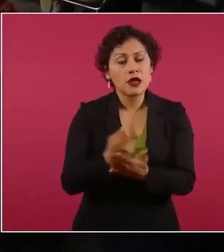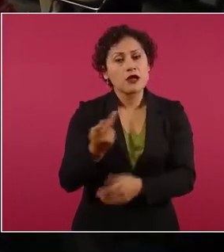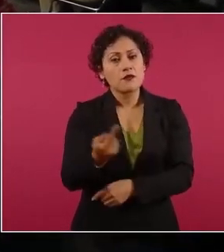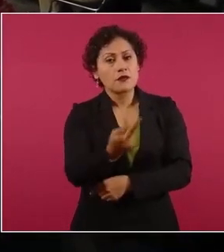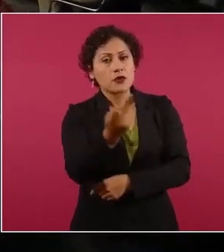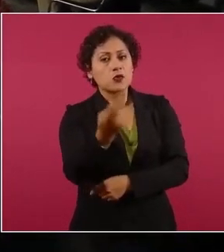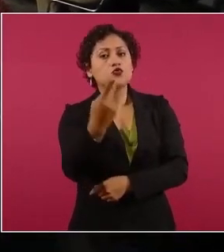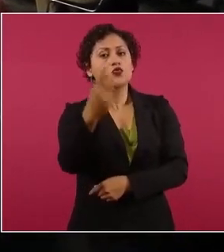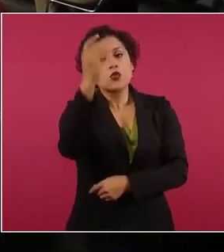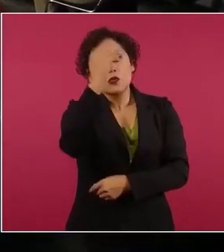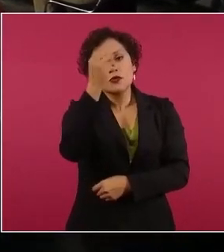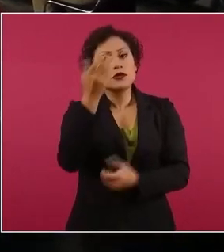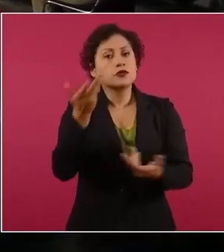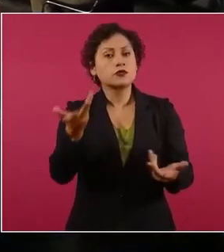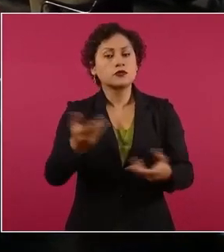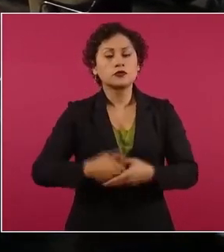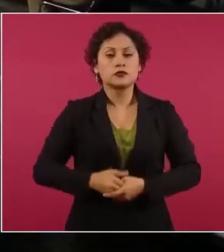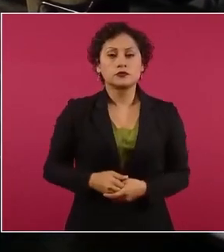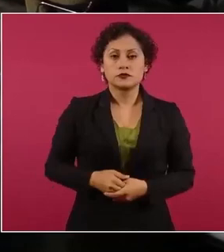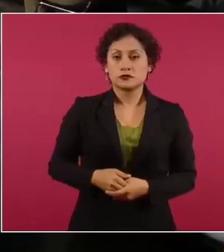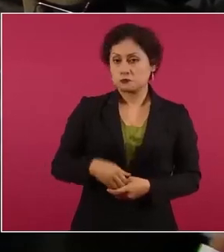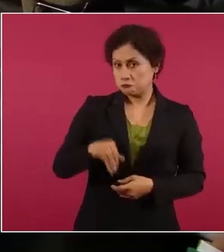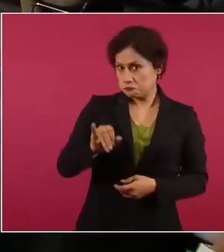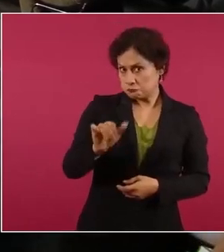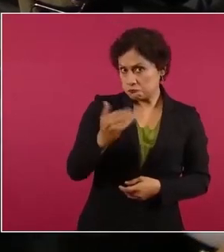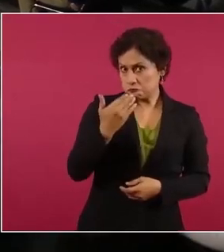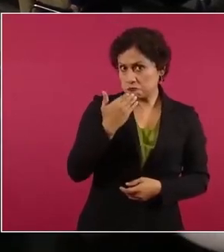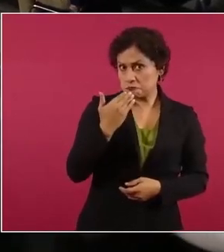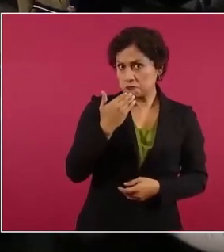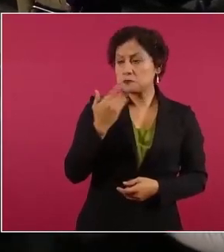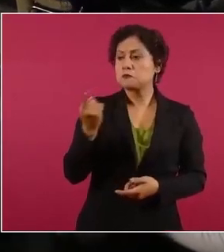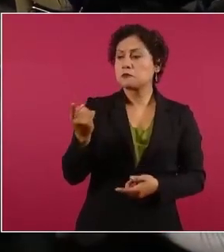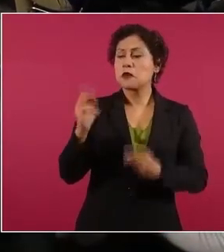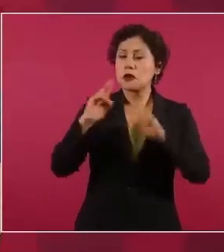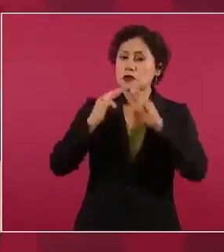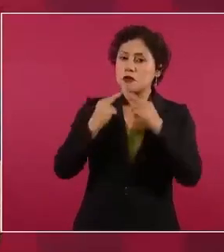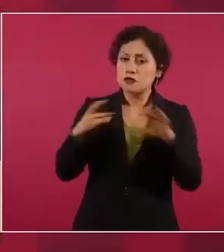pues que está bien que se se platica con ellos